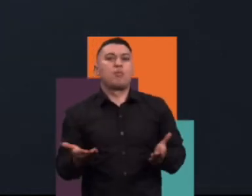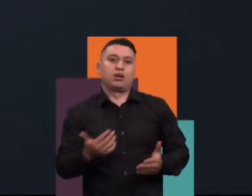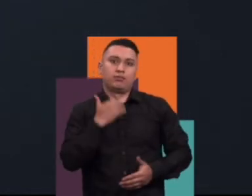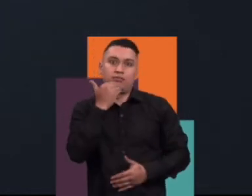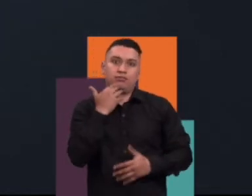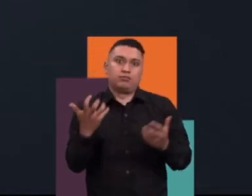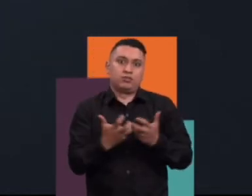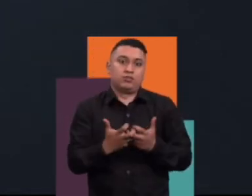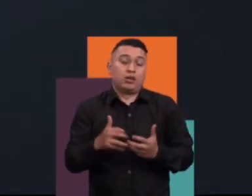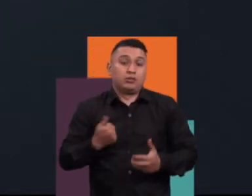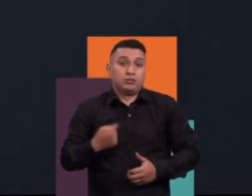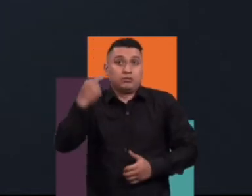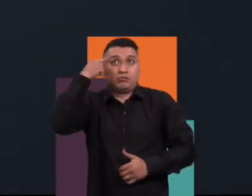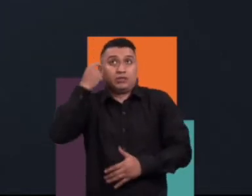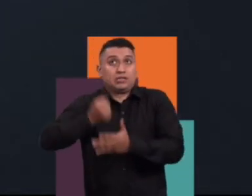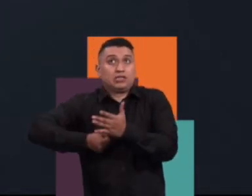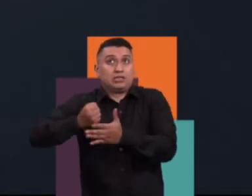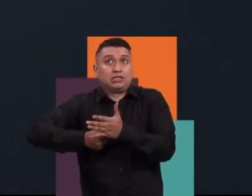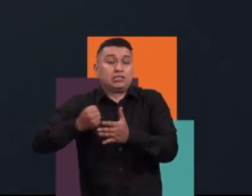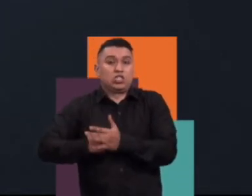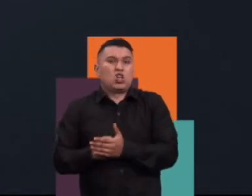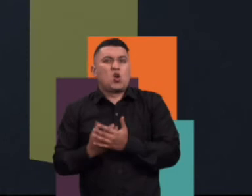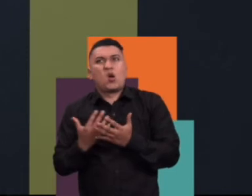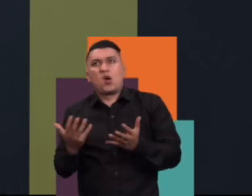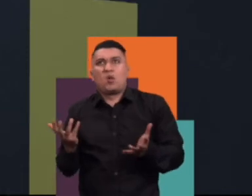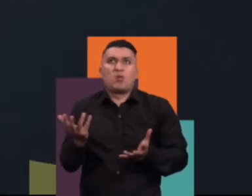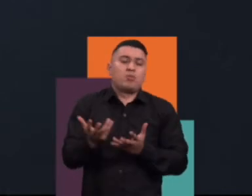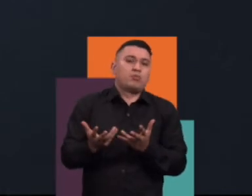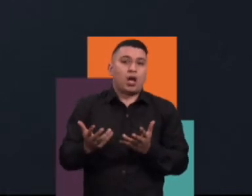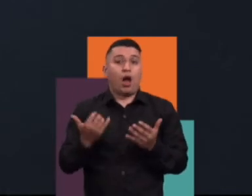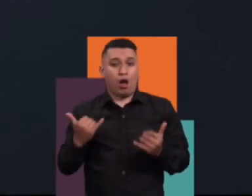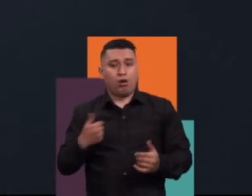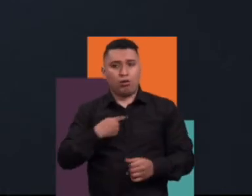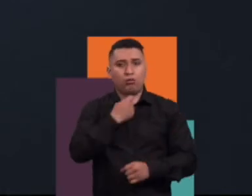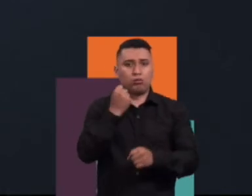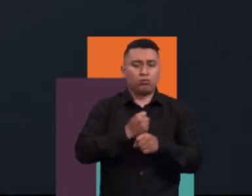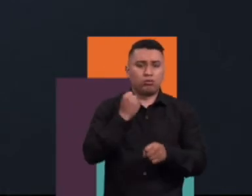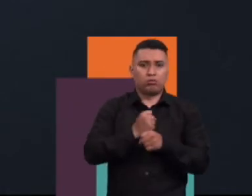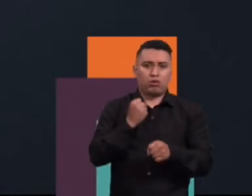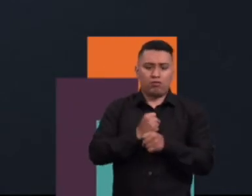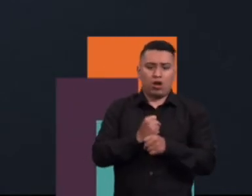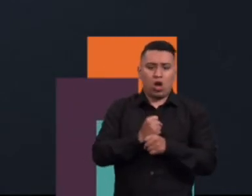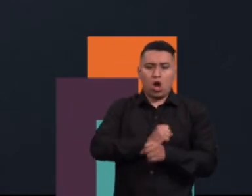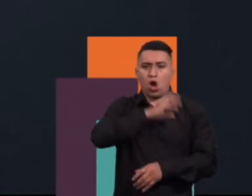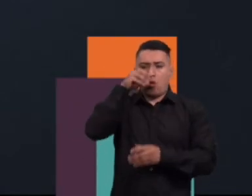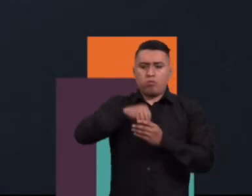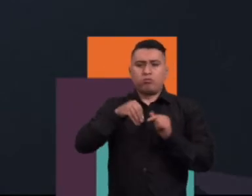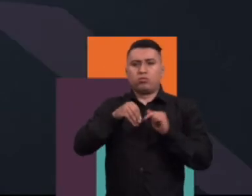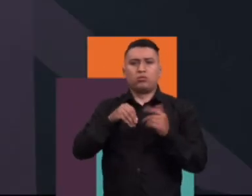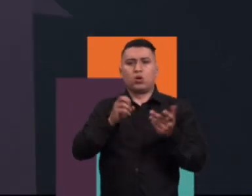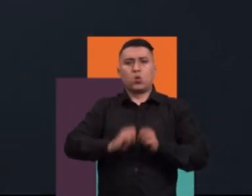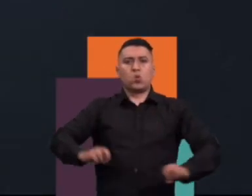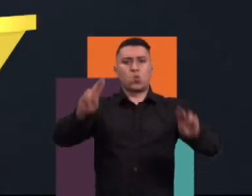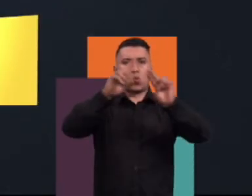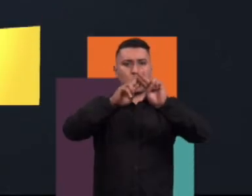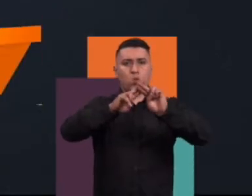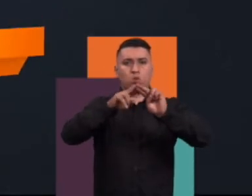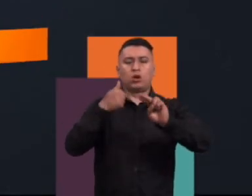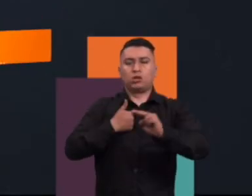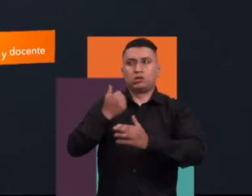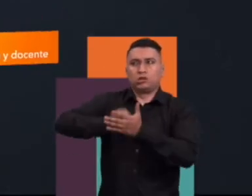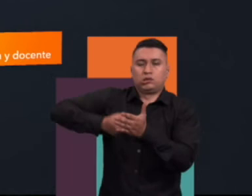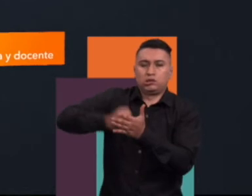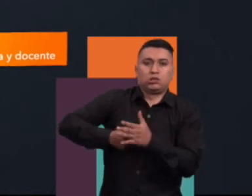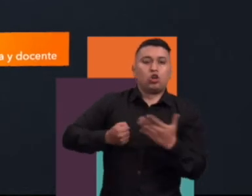respecto. Yo creo que realmente, pues en este momento, entre otras cosas, yo estoy haciendo un trabajo para Naciones Unidas